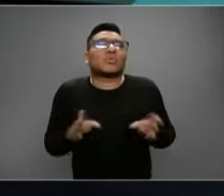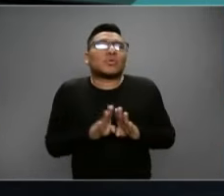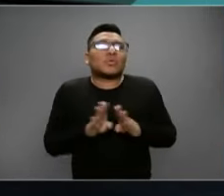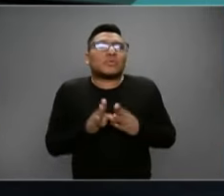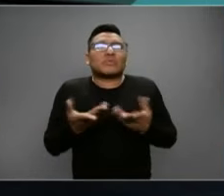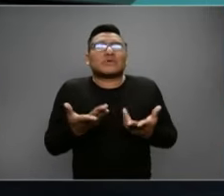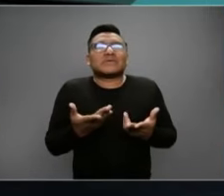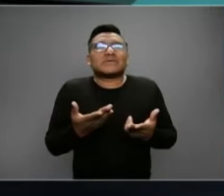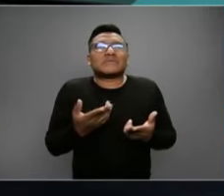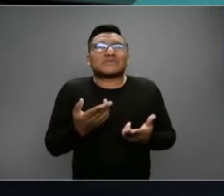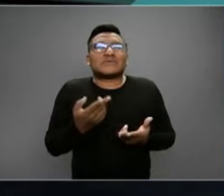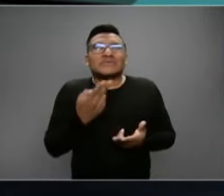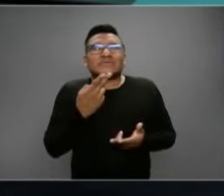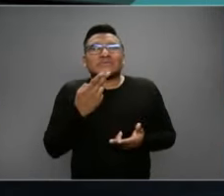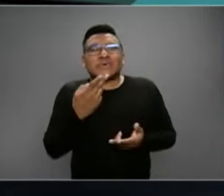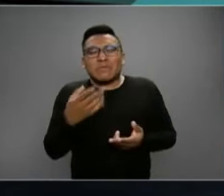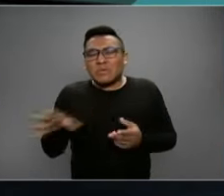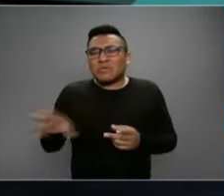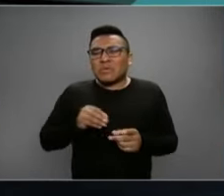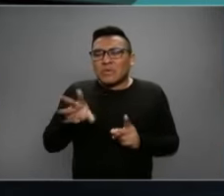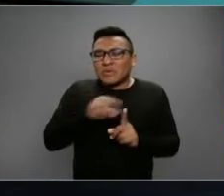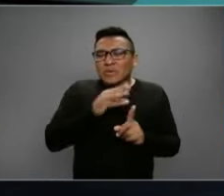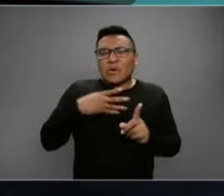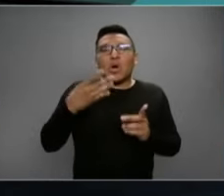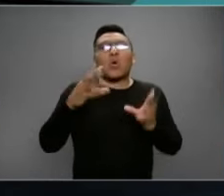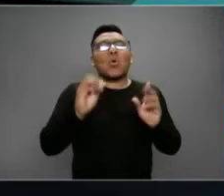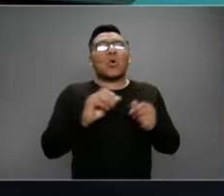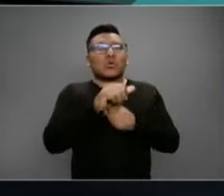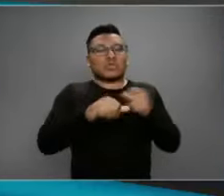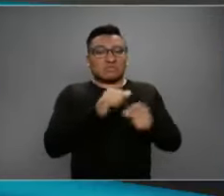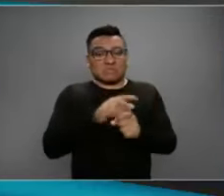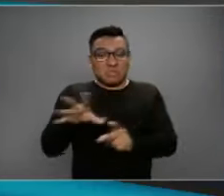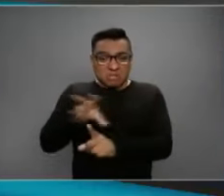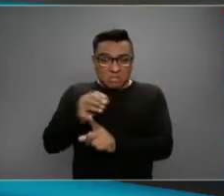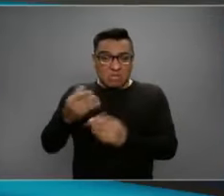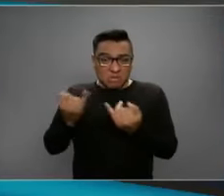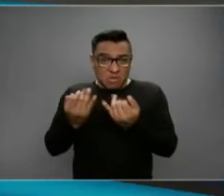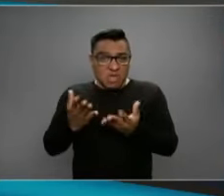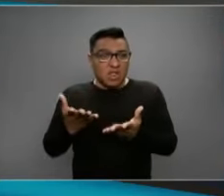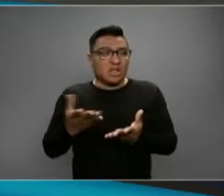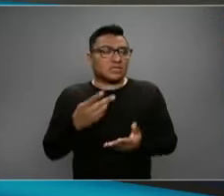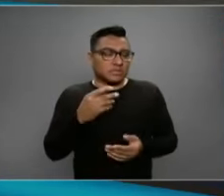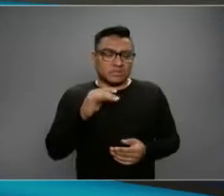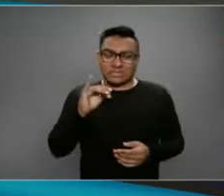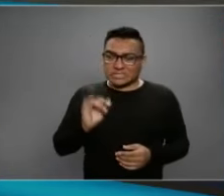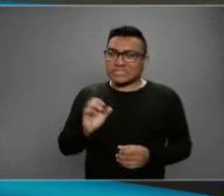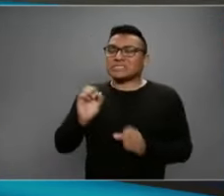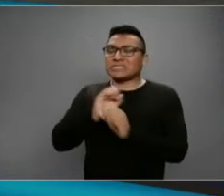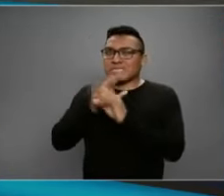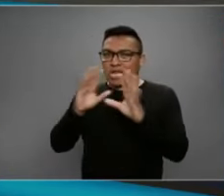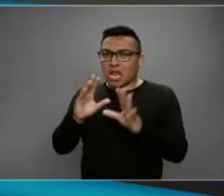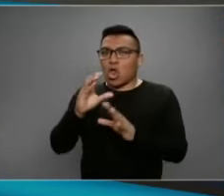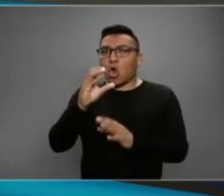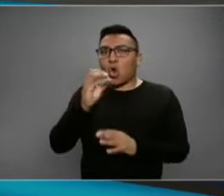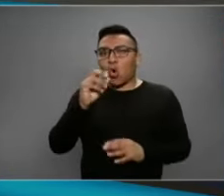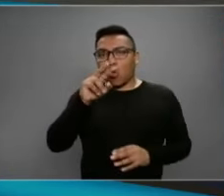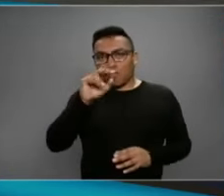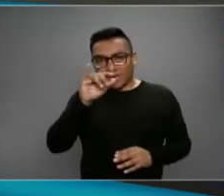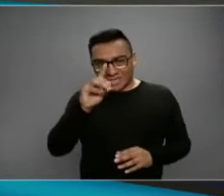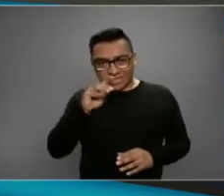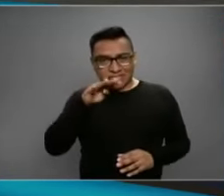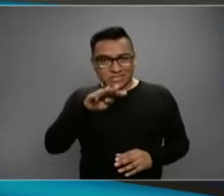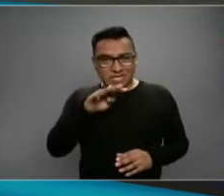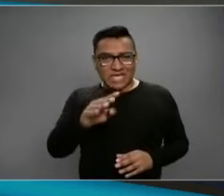se puede manifestar a través de los animales. Es correcto. Mira, el COVID-19 es una